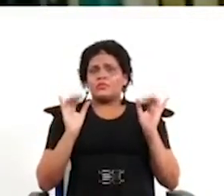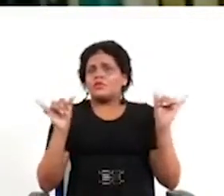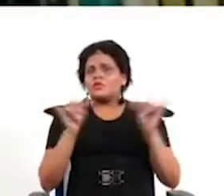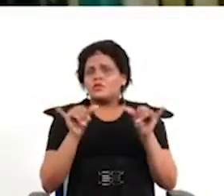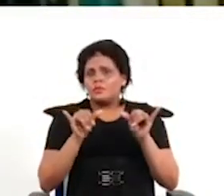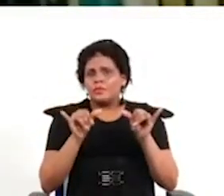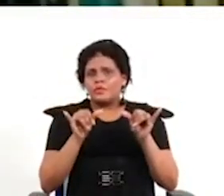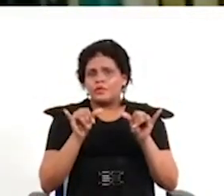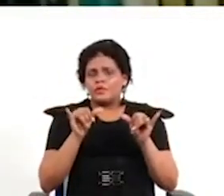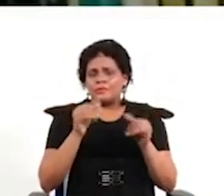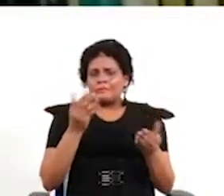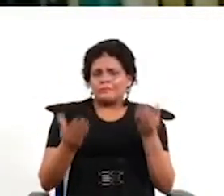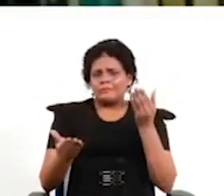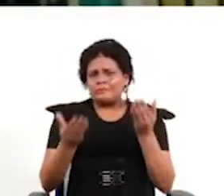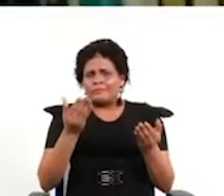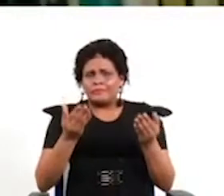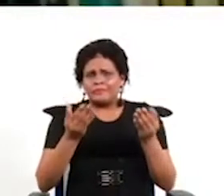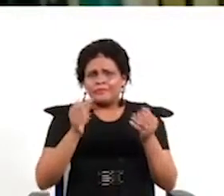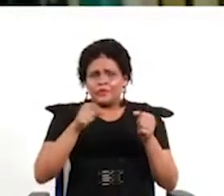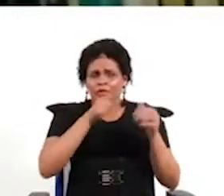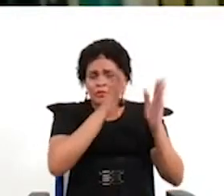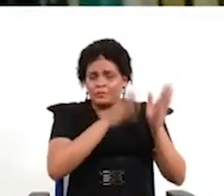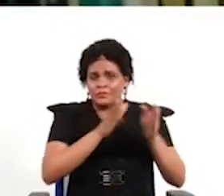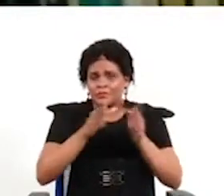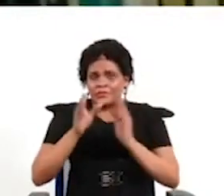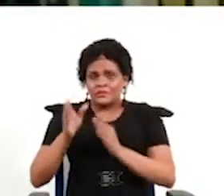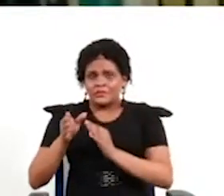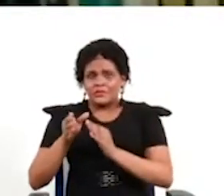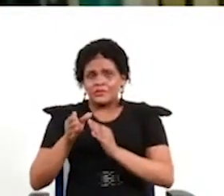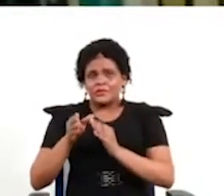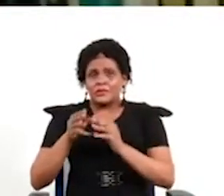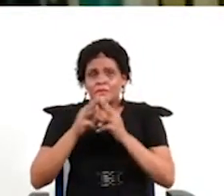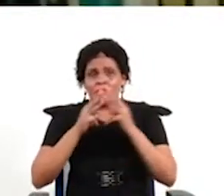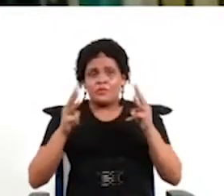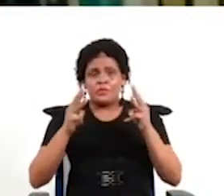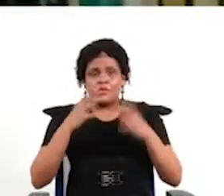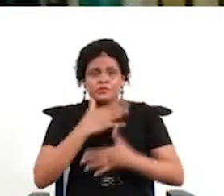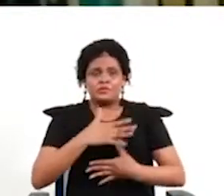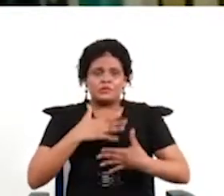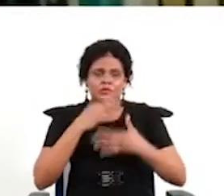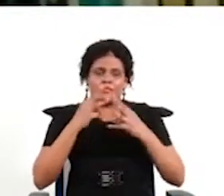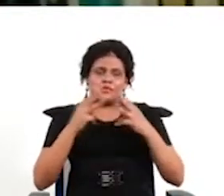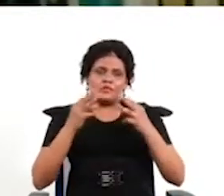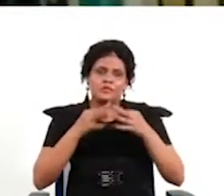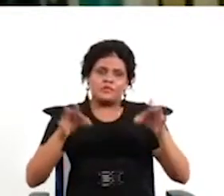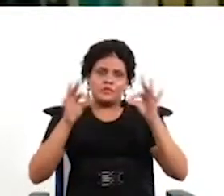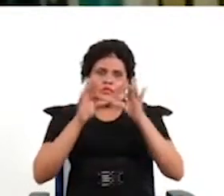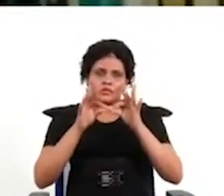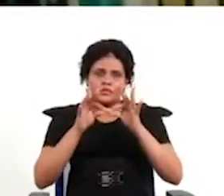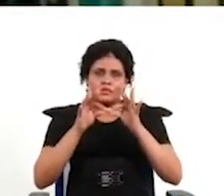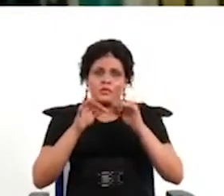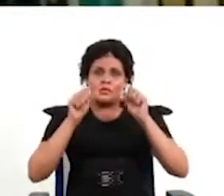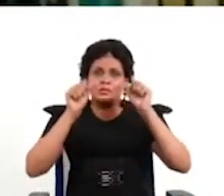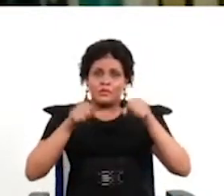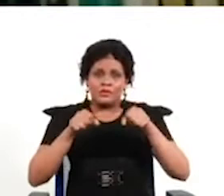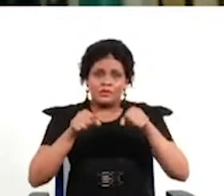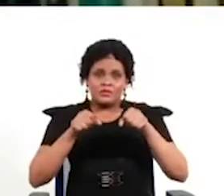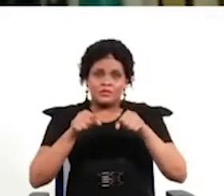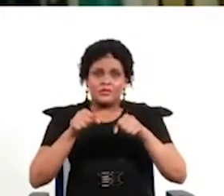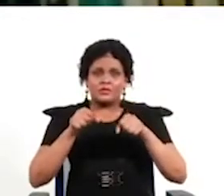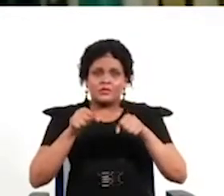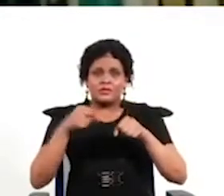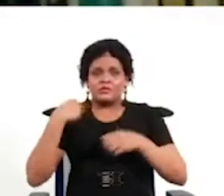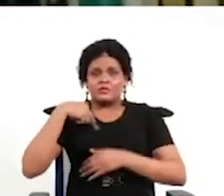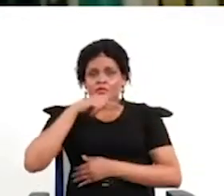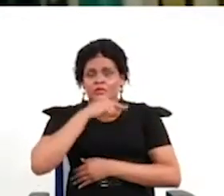que no quiere decir negar que hubo procesos desde las bases muy interesantes y muy importantes lo que sí sostenemos